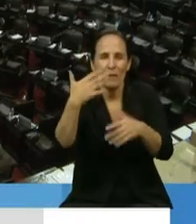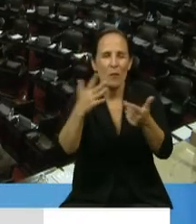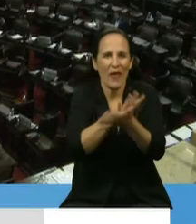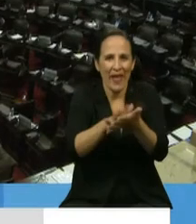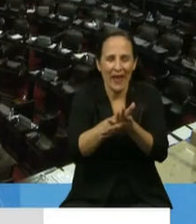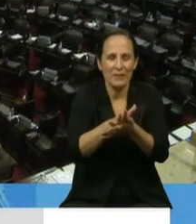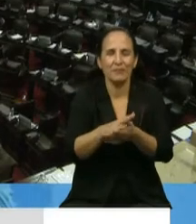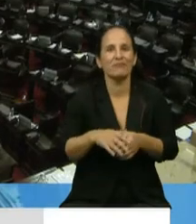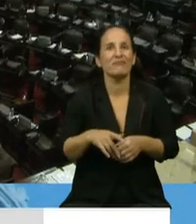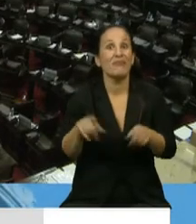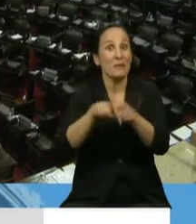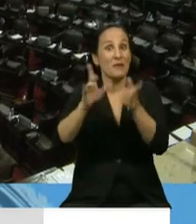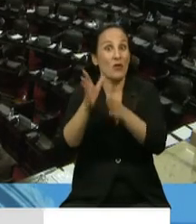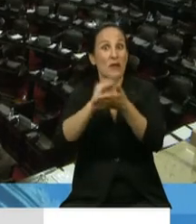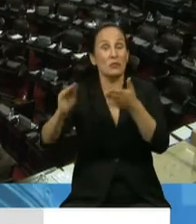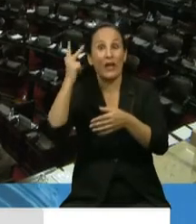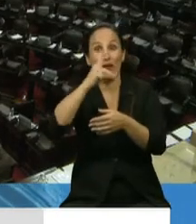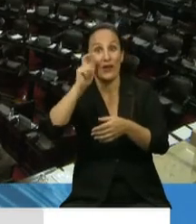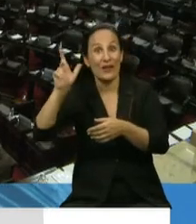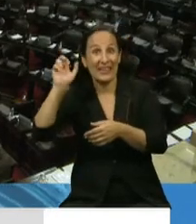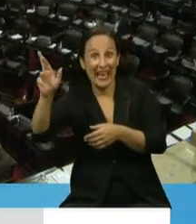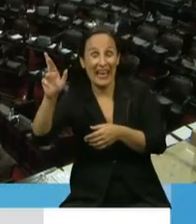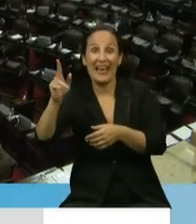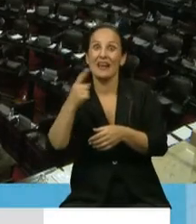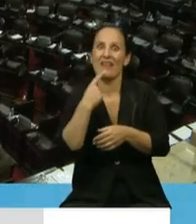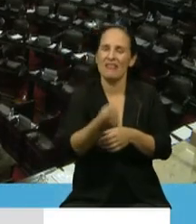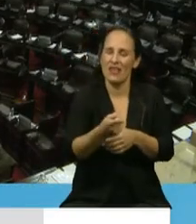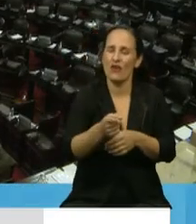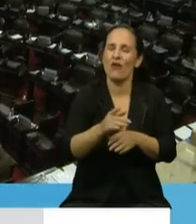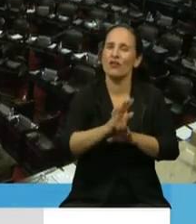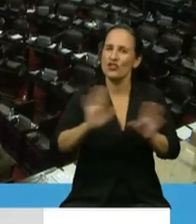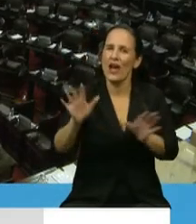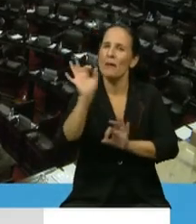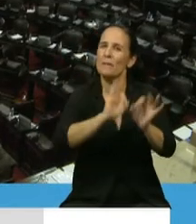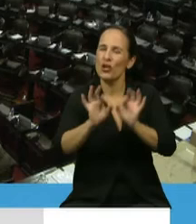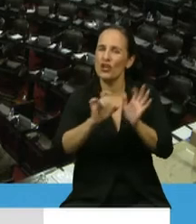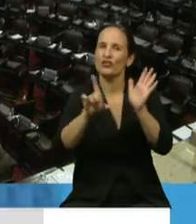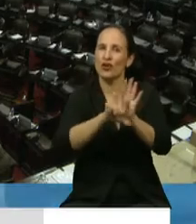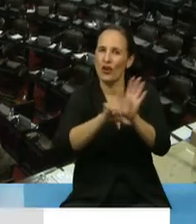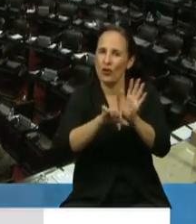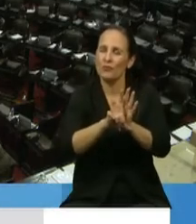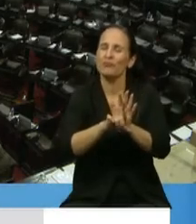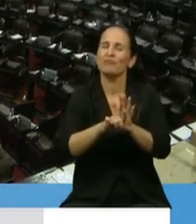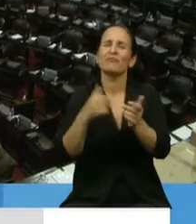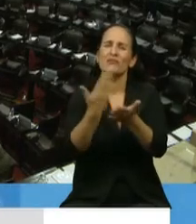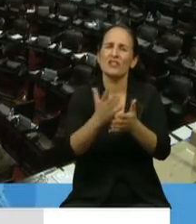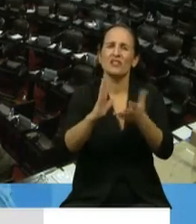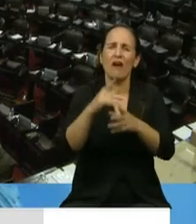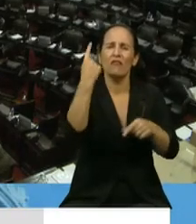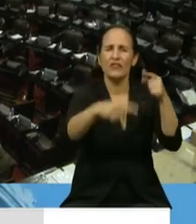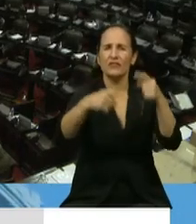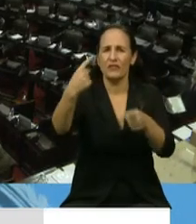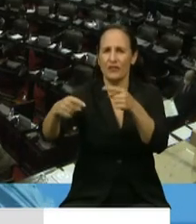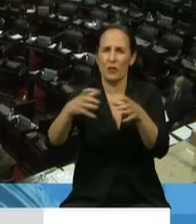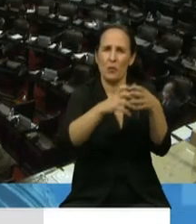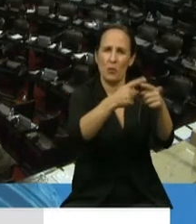el diputado Carlos Heller, acordamos un proyecto que tenía distintas versiones de todos los bloques y estamos